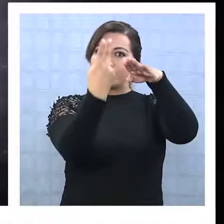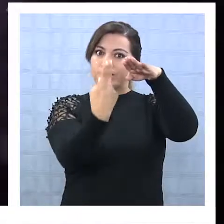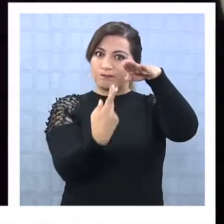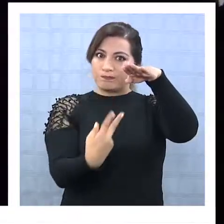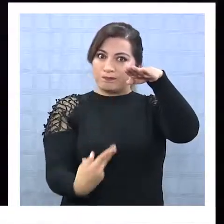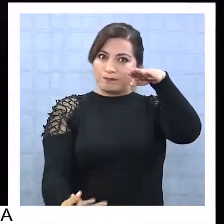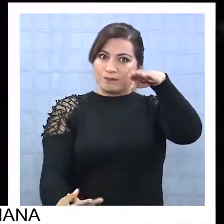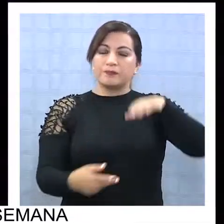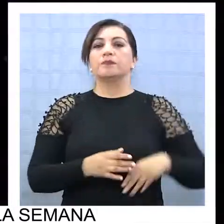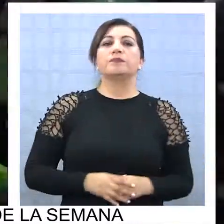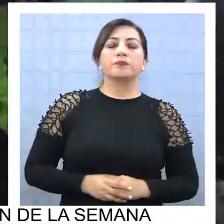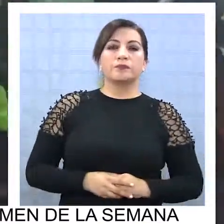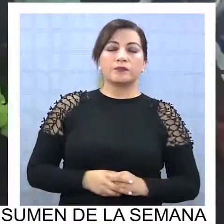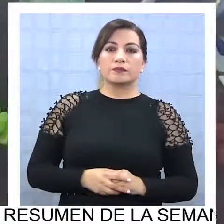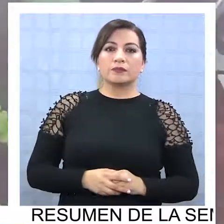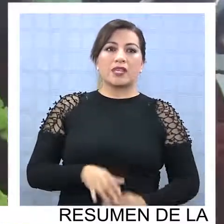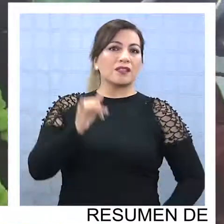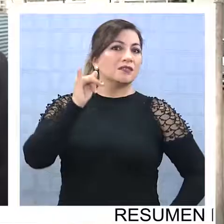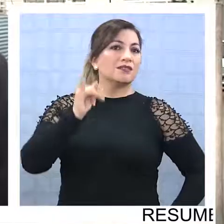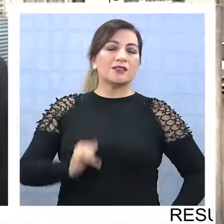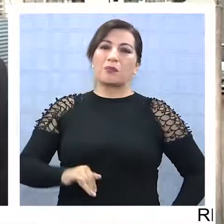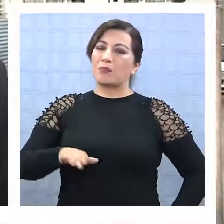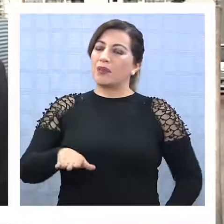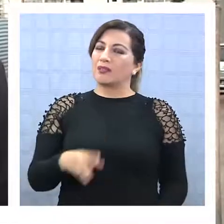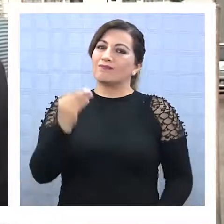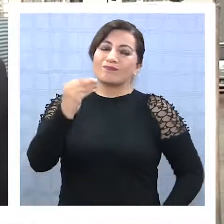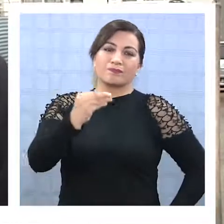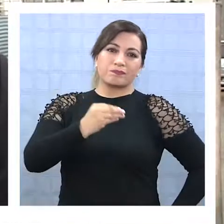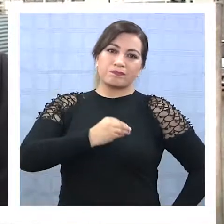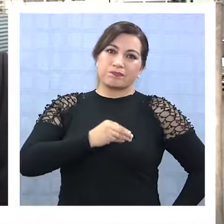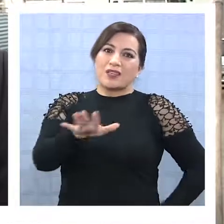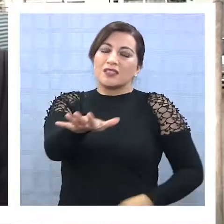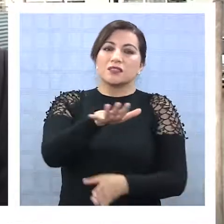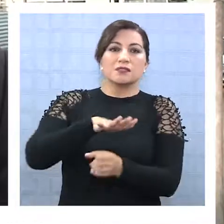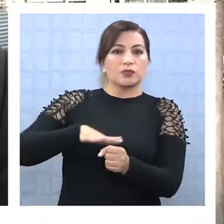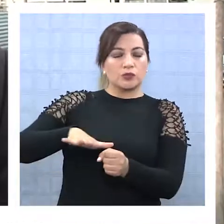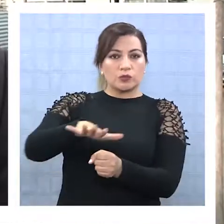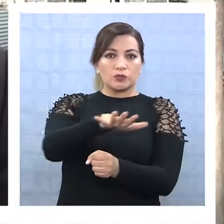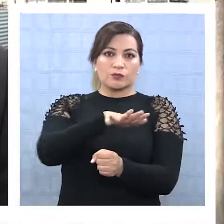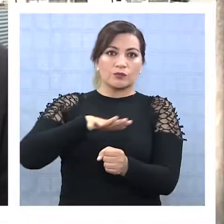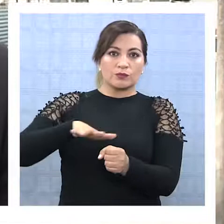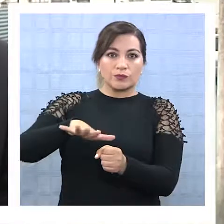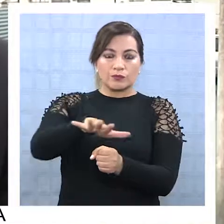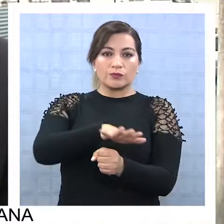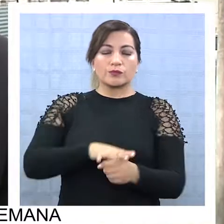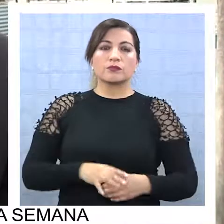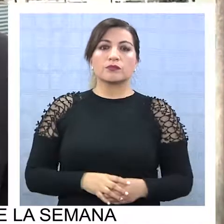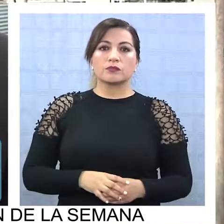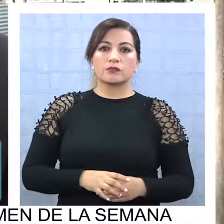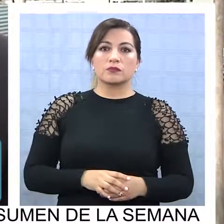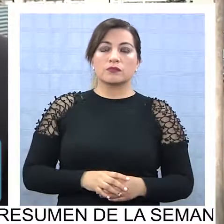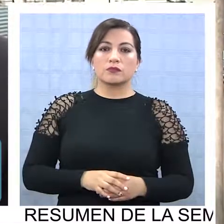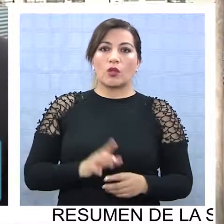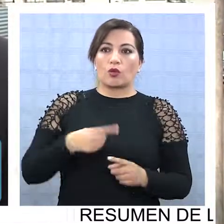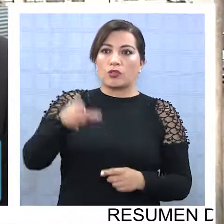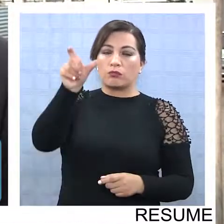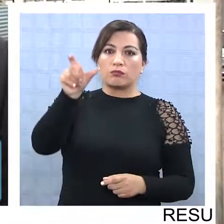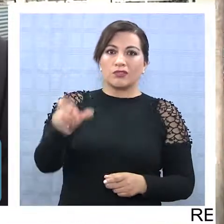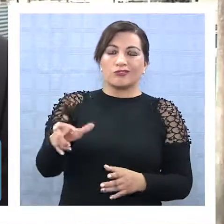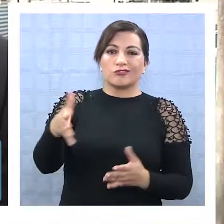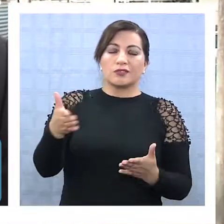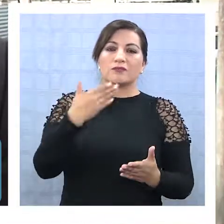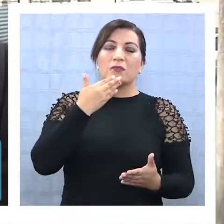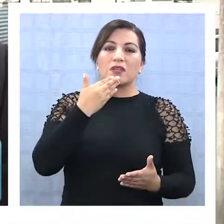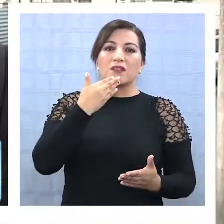en el mar. Y siempre son lamentables este tipo de hechos cuando ocurren obviamente en presencia de algún acto